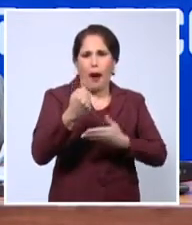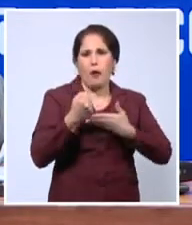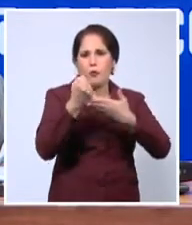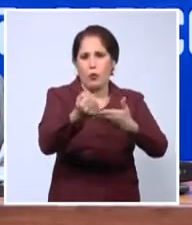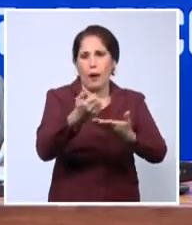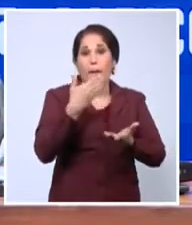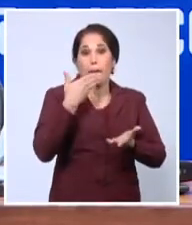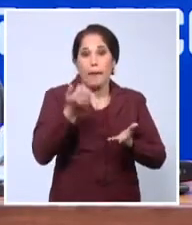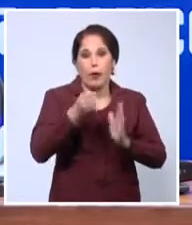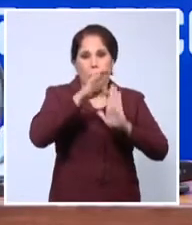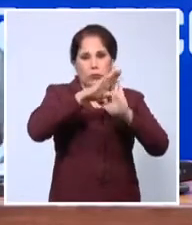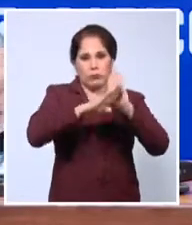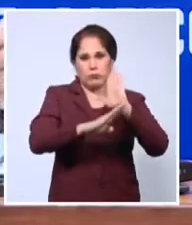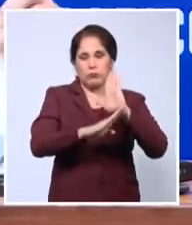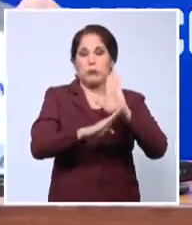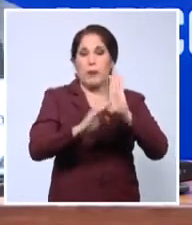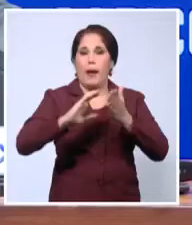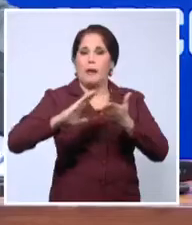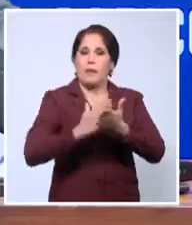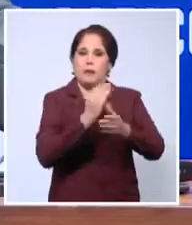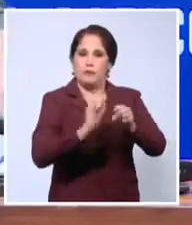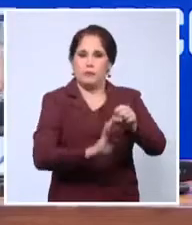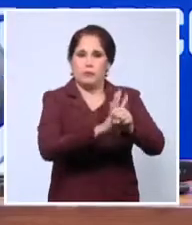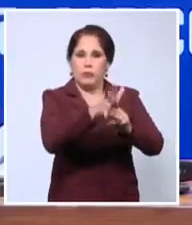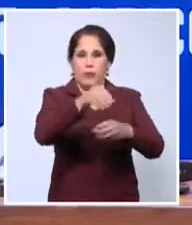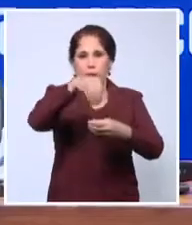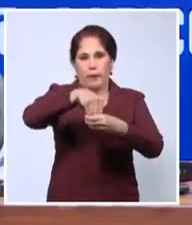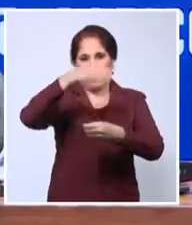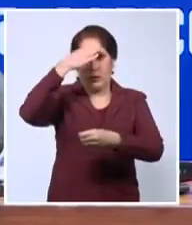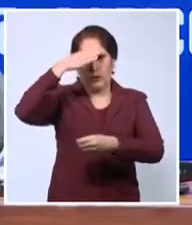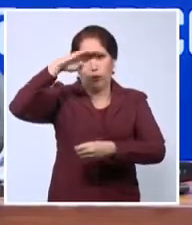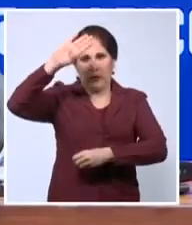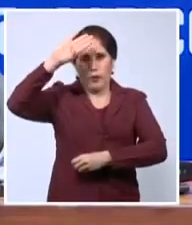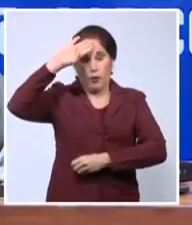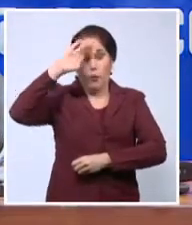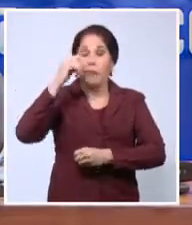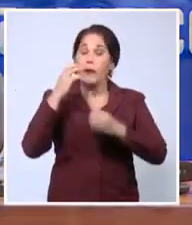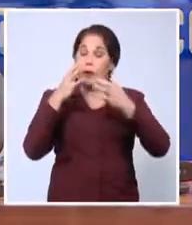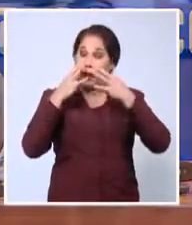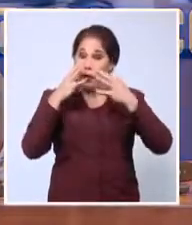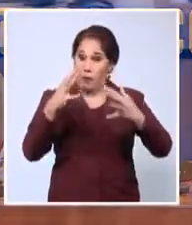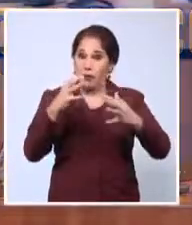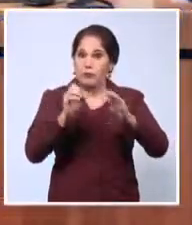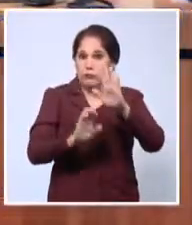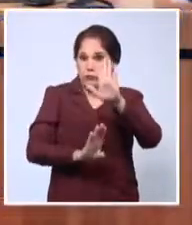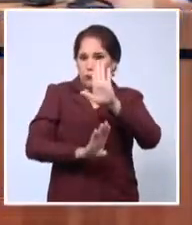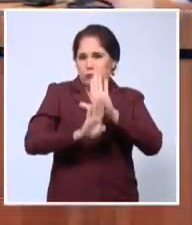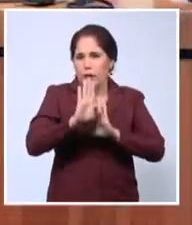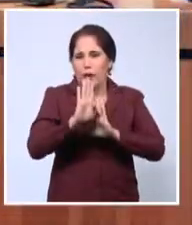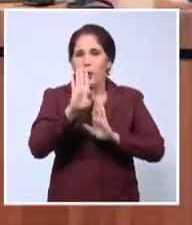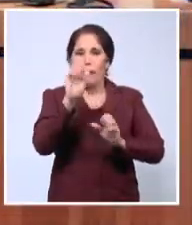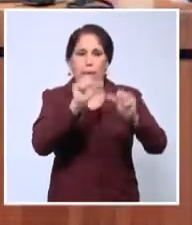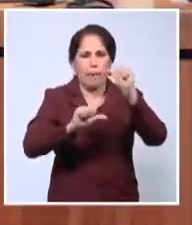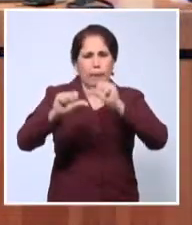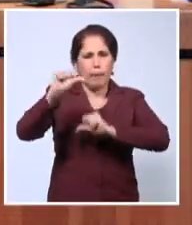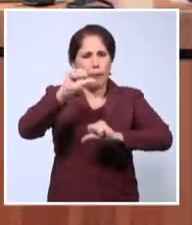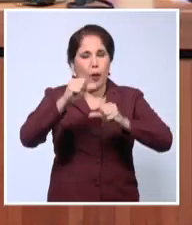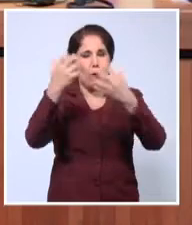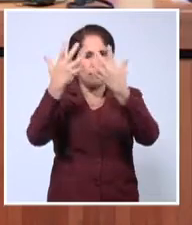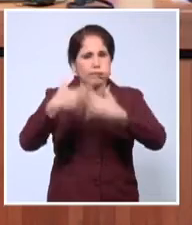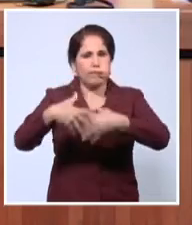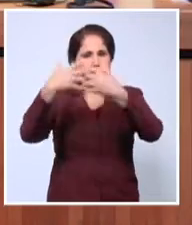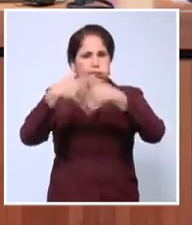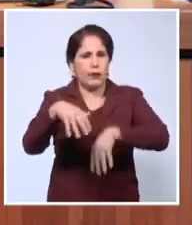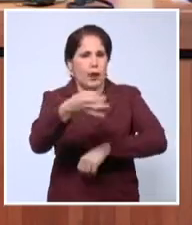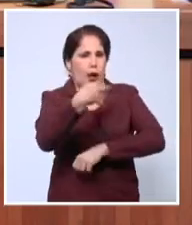protocolos efectivos contra la COVID-19. Importantes avances en la biotecnología y la producción de